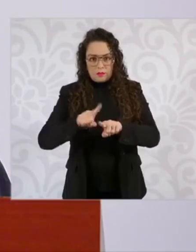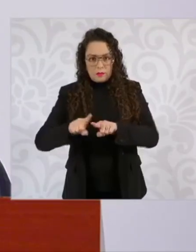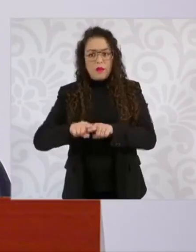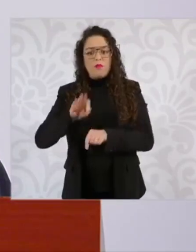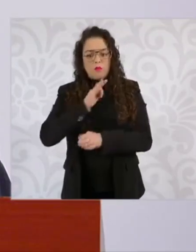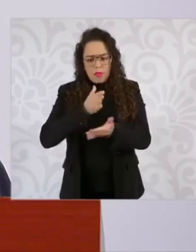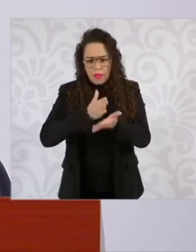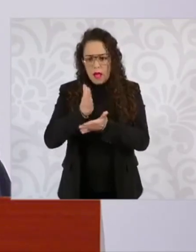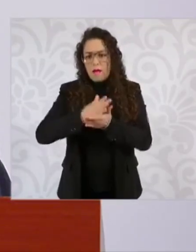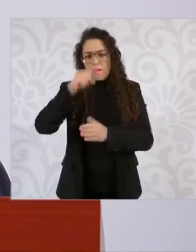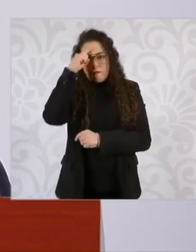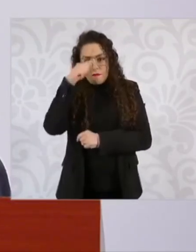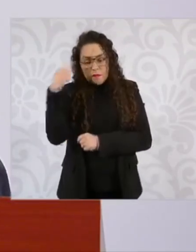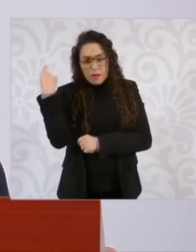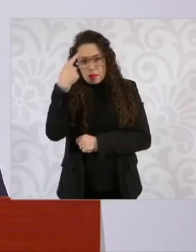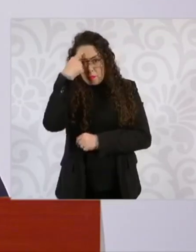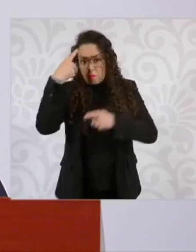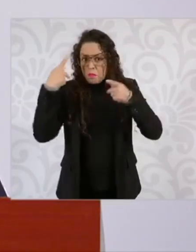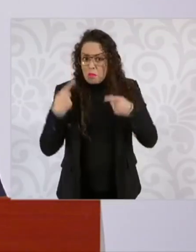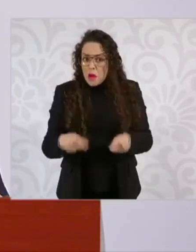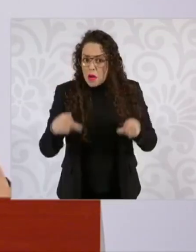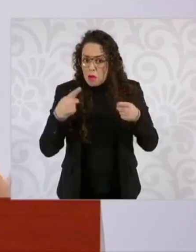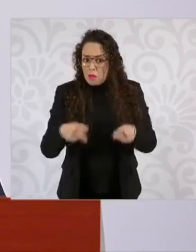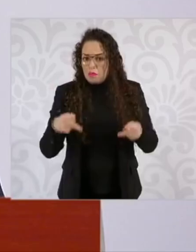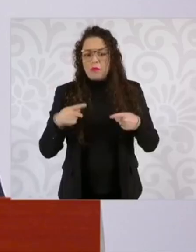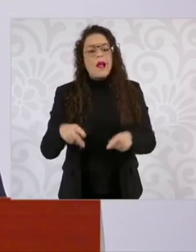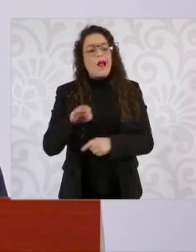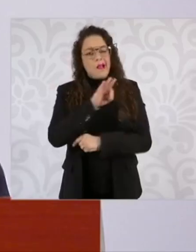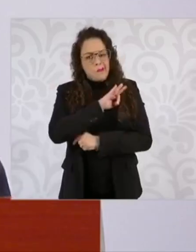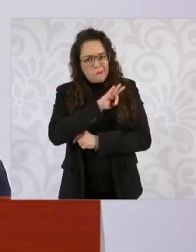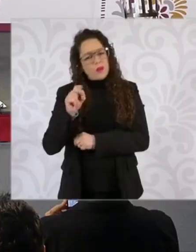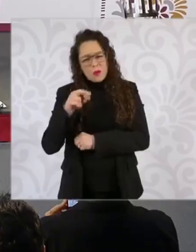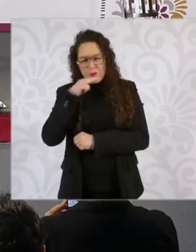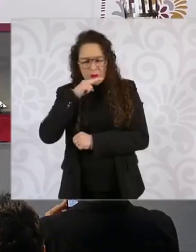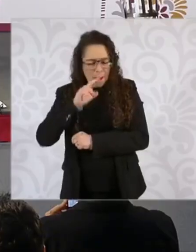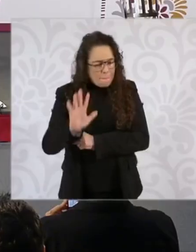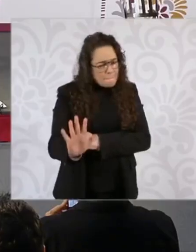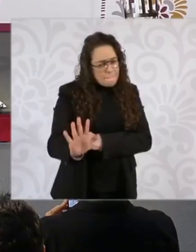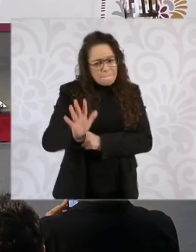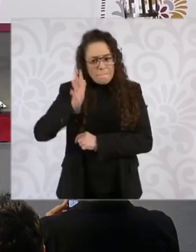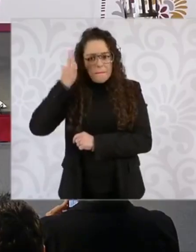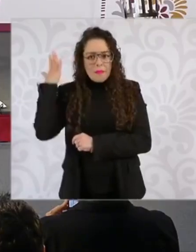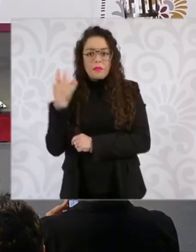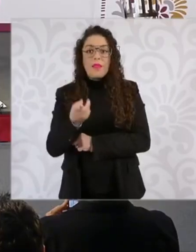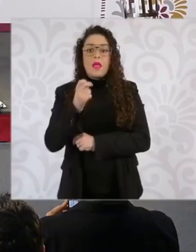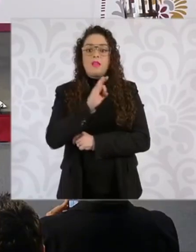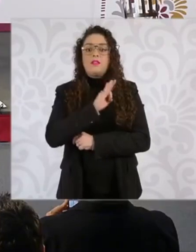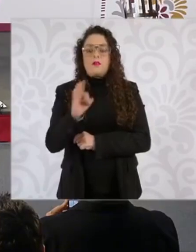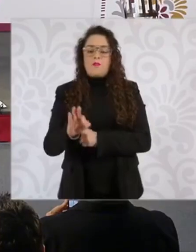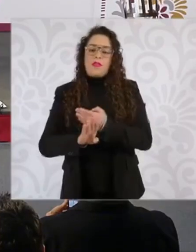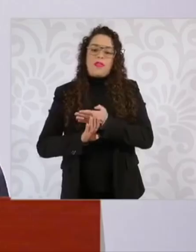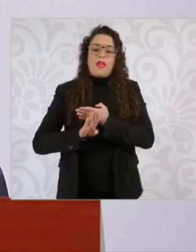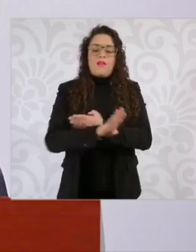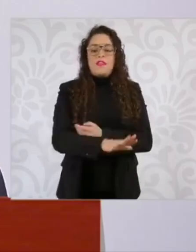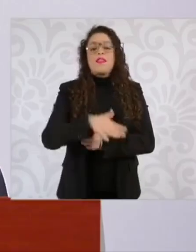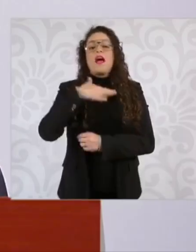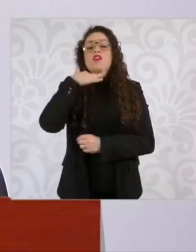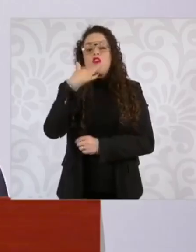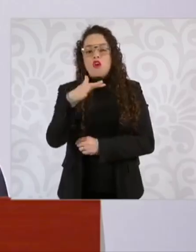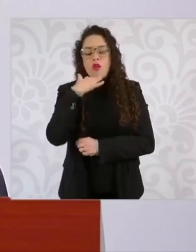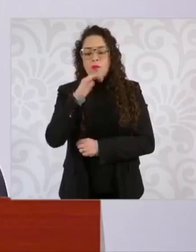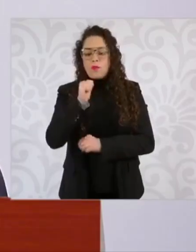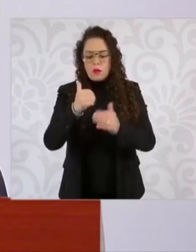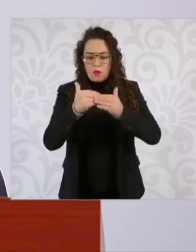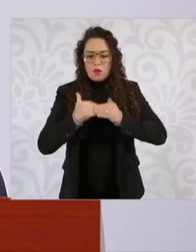acceso para la población para que pueda dar seguimiento a toda la actuación del gobierno. Y lo que también va a ayudar, si nosotros tenemos una